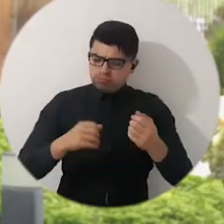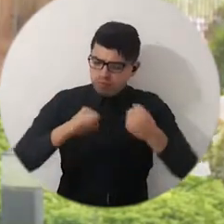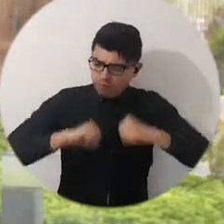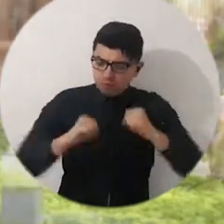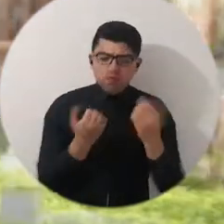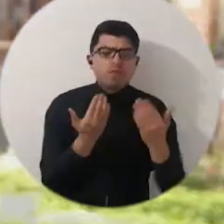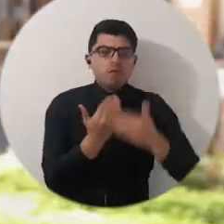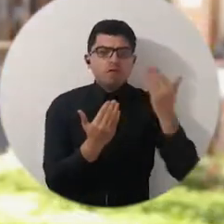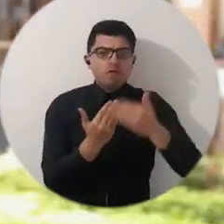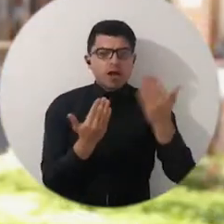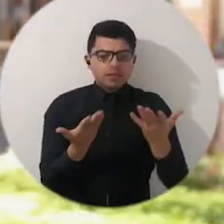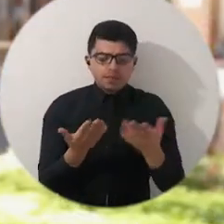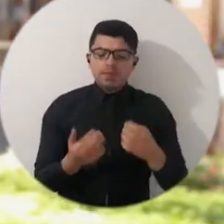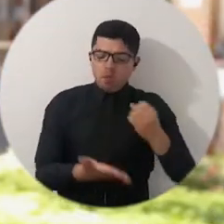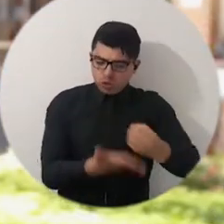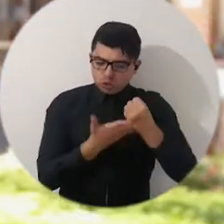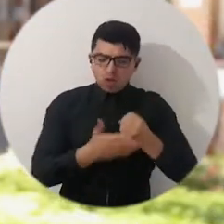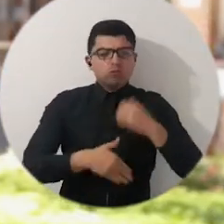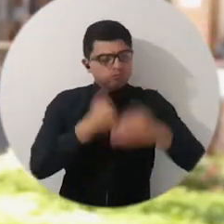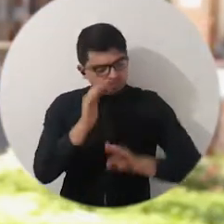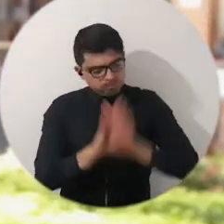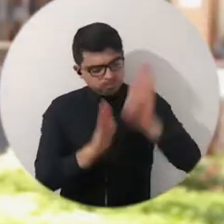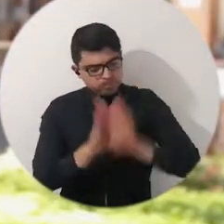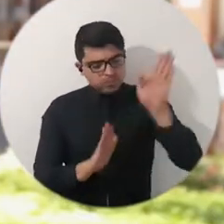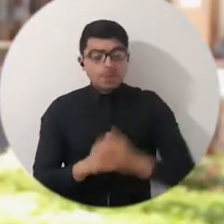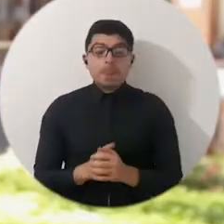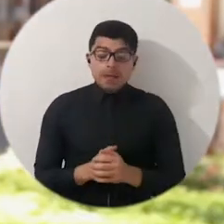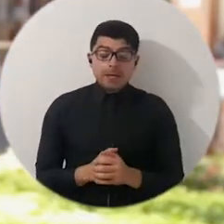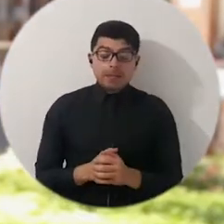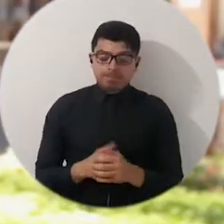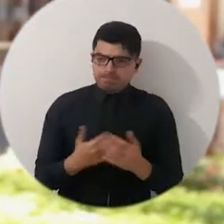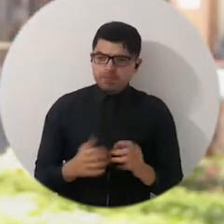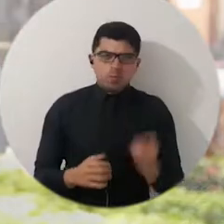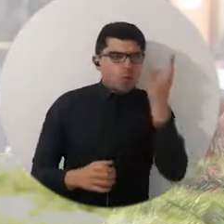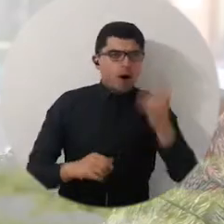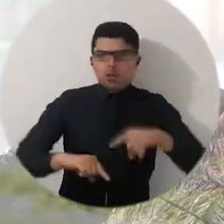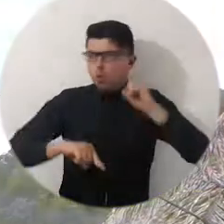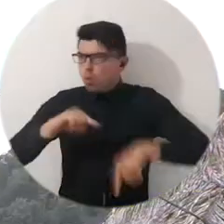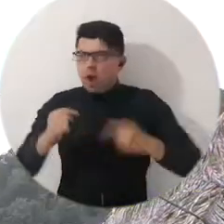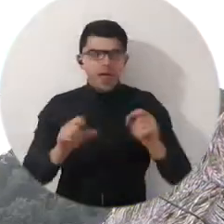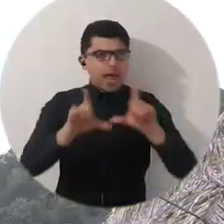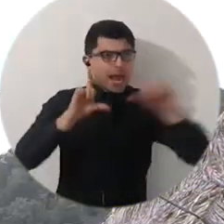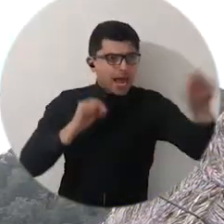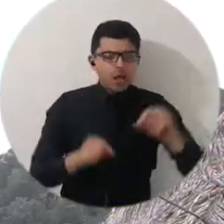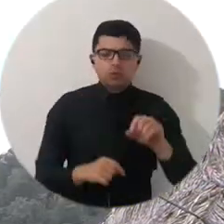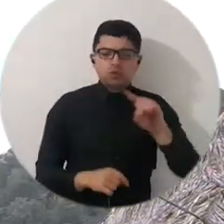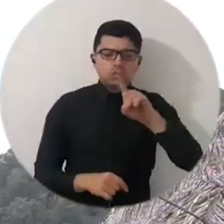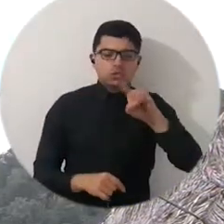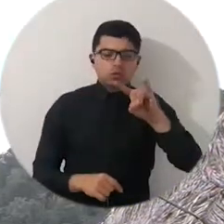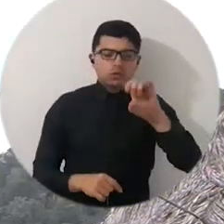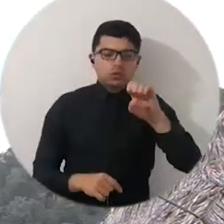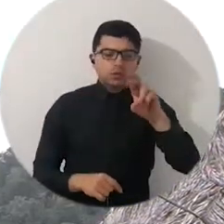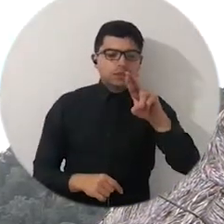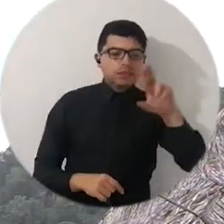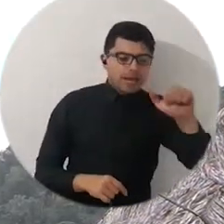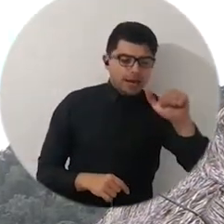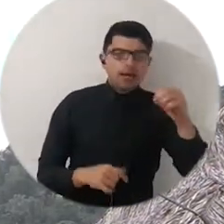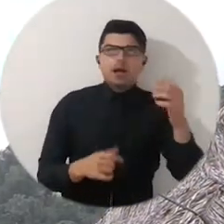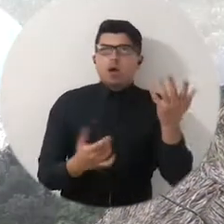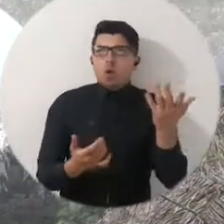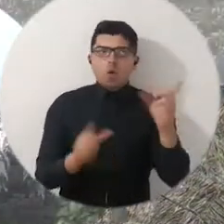ha tratado de facilitarnos para seguirnos adelante y por lo que no pueda, que están en la sierra y